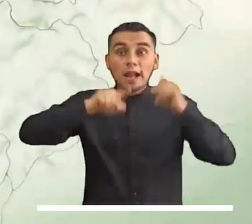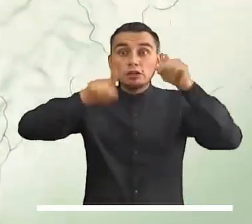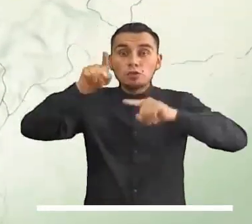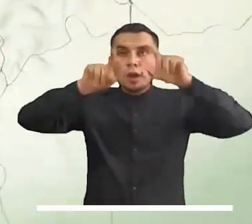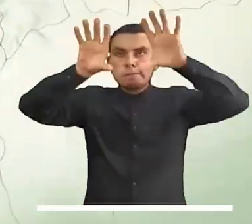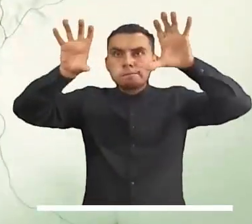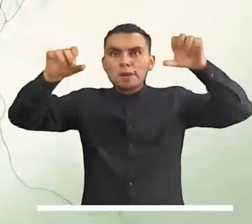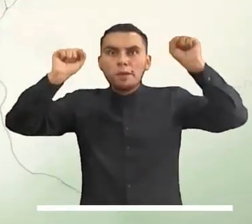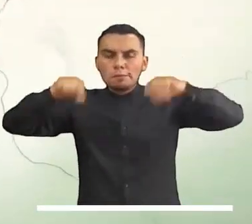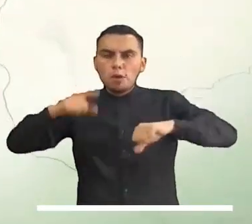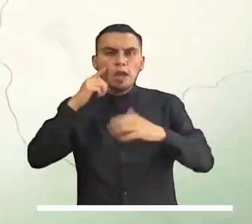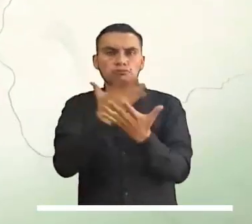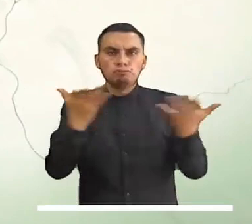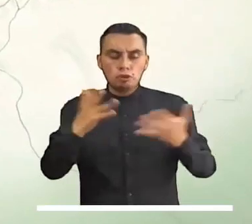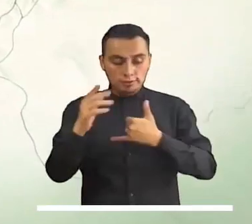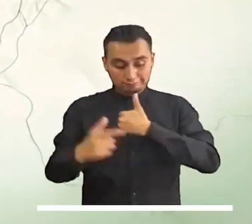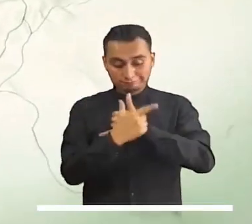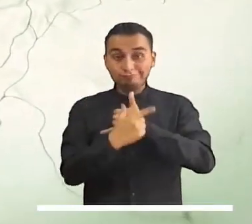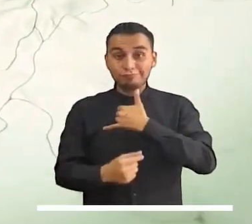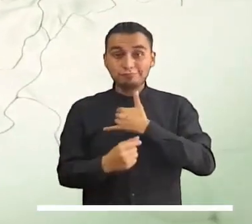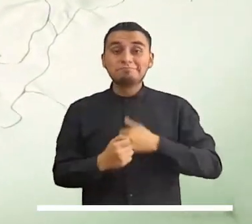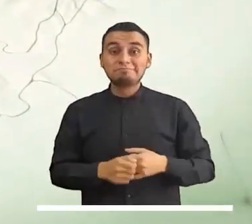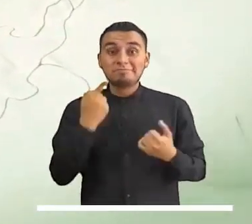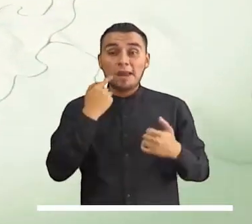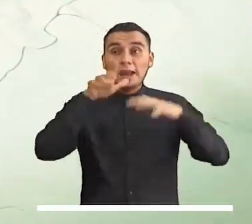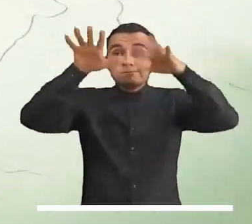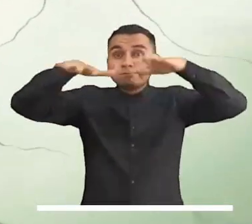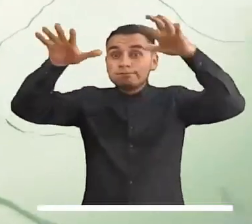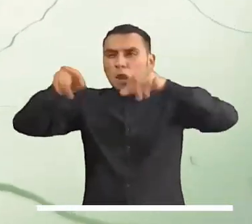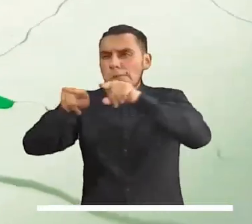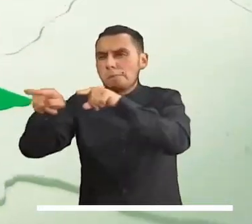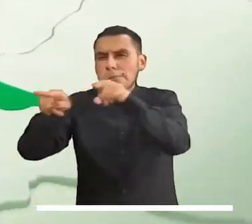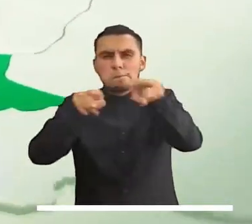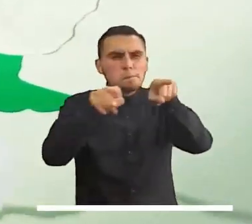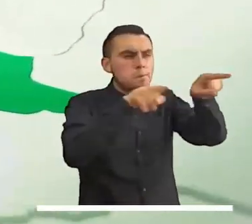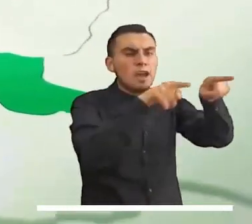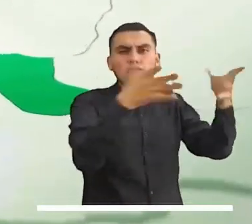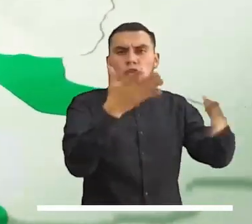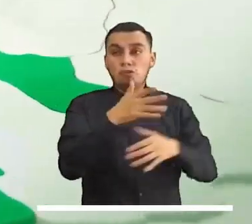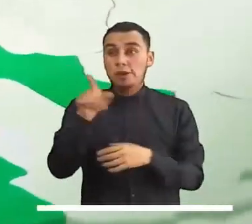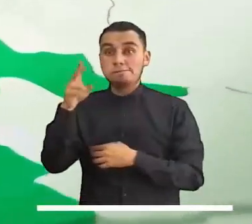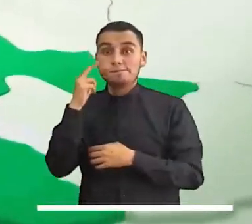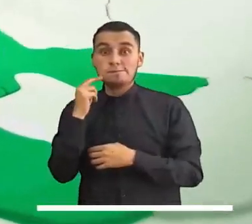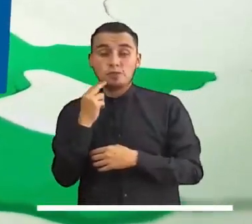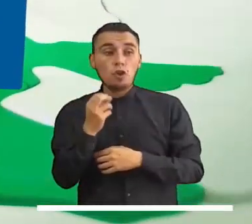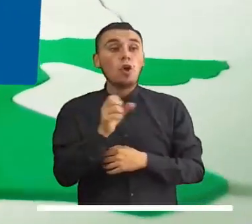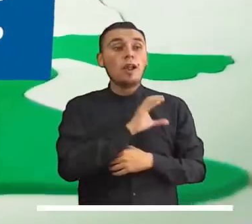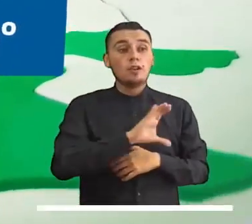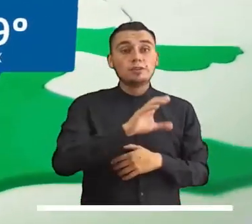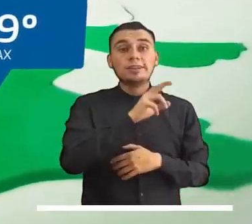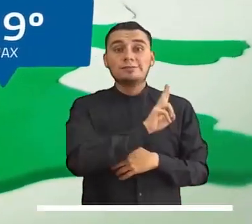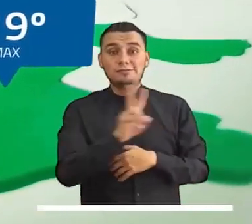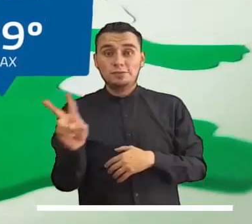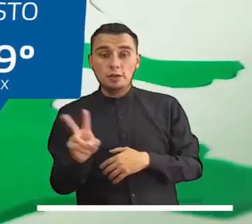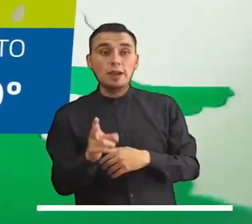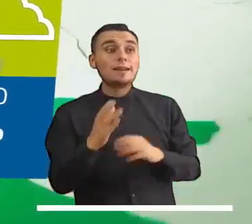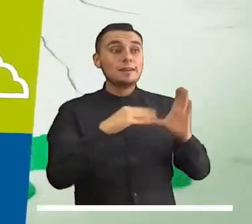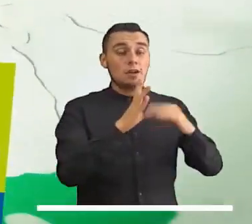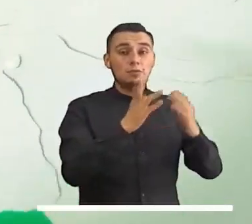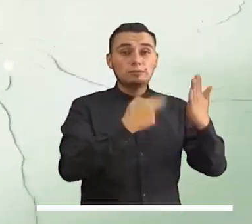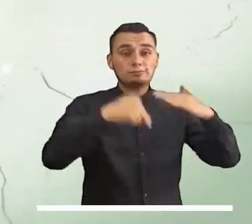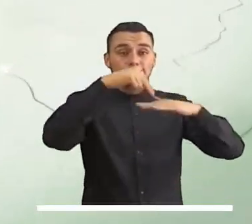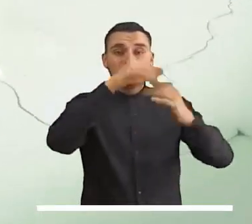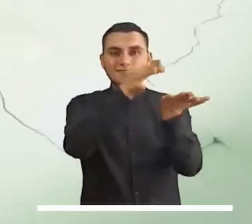Algunas nubes se podrán avistar en el cielo del Pacífico. Las lluvias de la región serían dispersas y se esperan en Chocó, occidente de Valle del